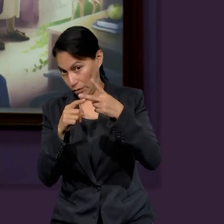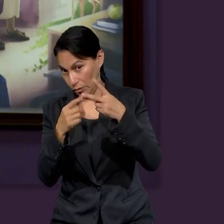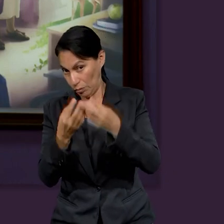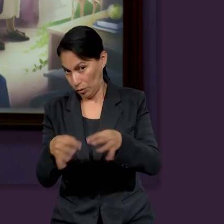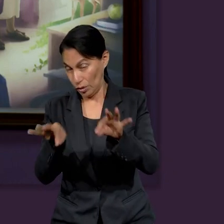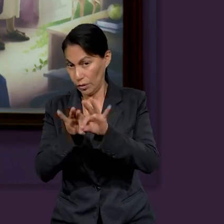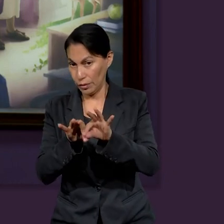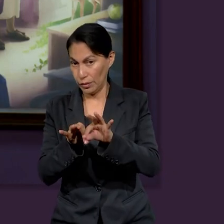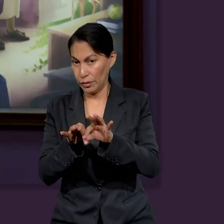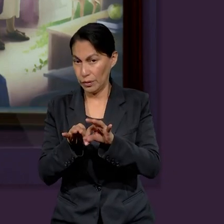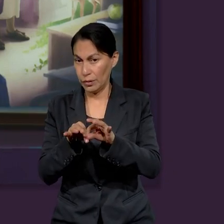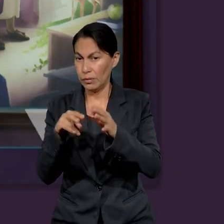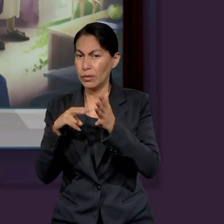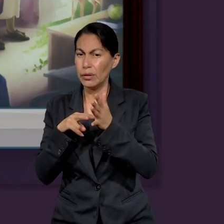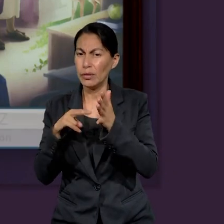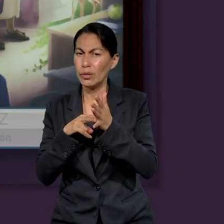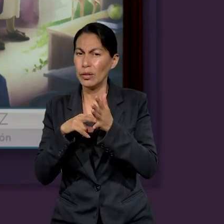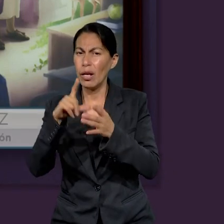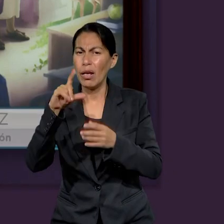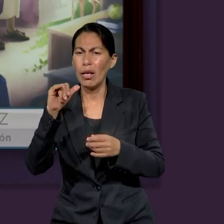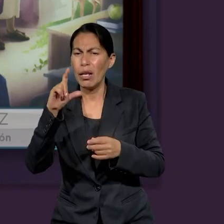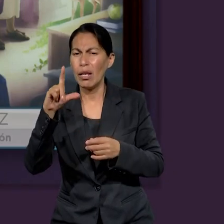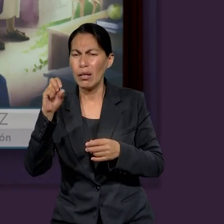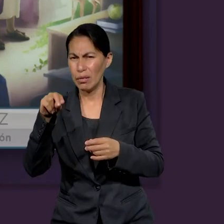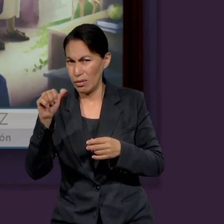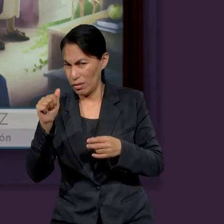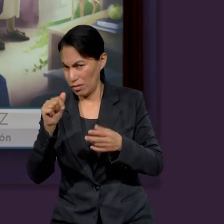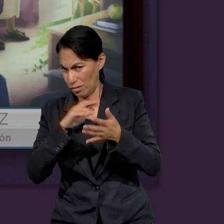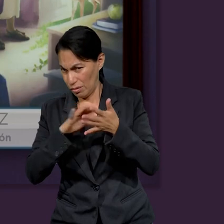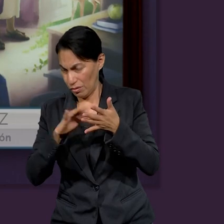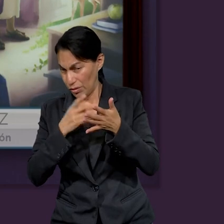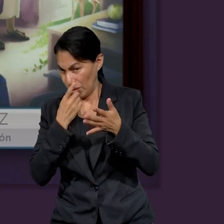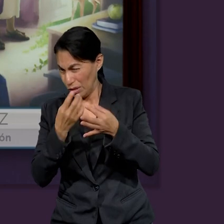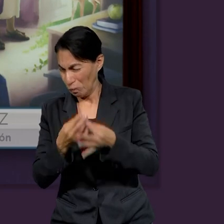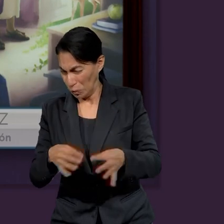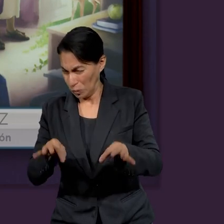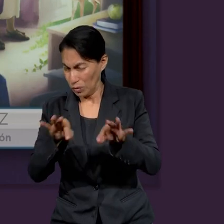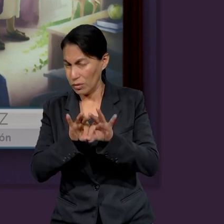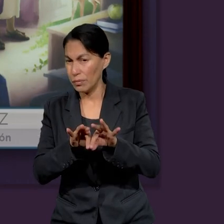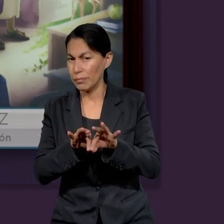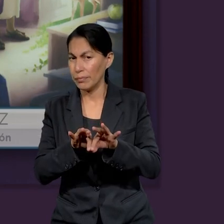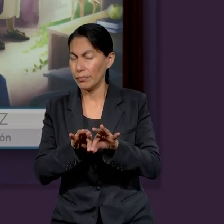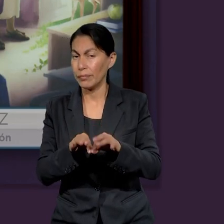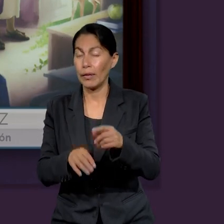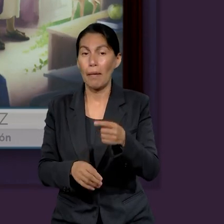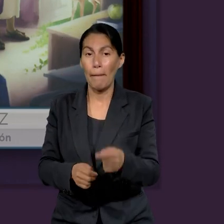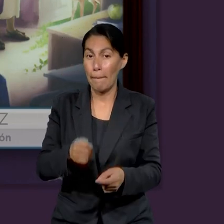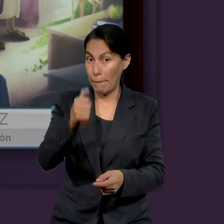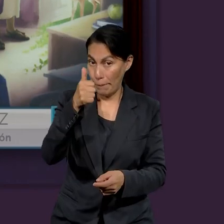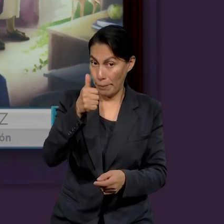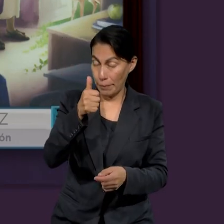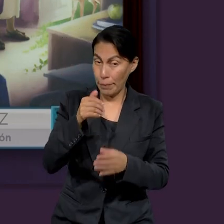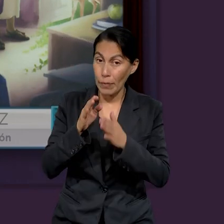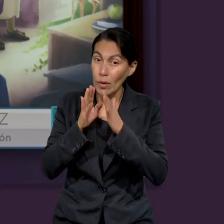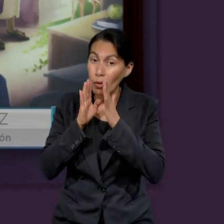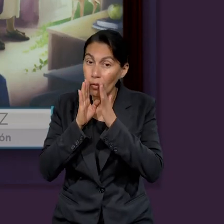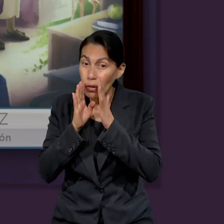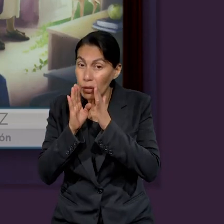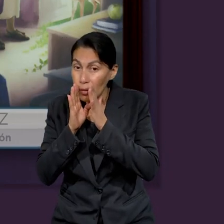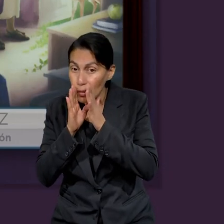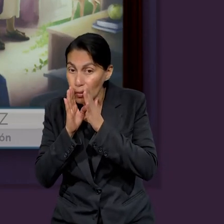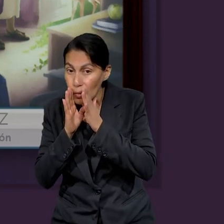precisamente el versículo que leyó Lidiana es muy importante porque lo primero, la confesión que él hace es